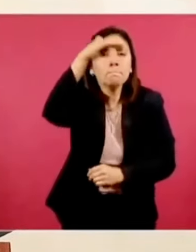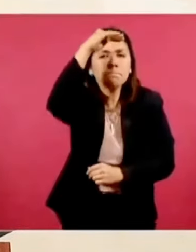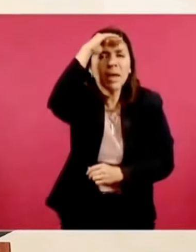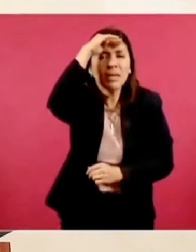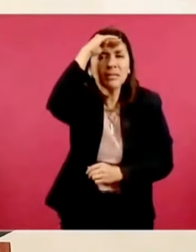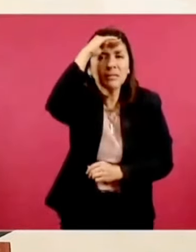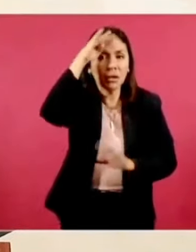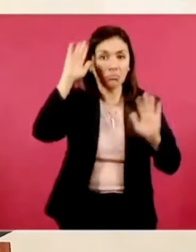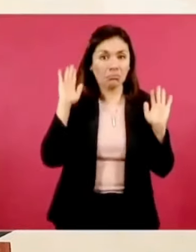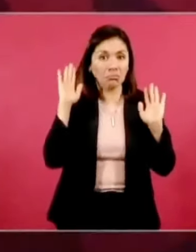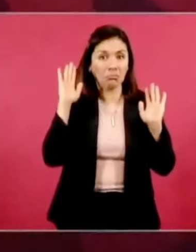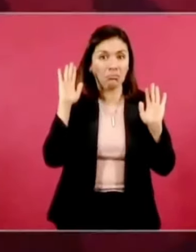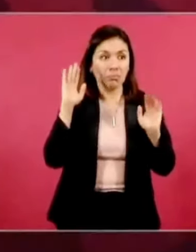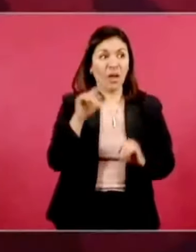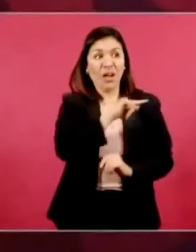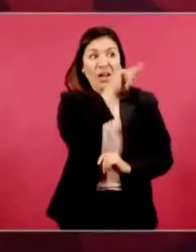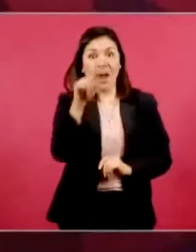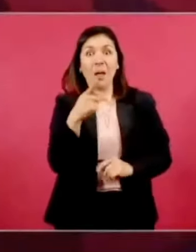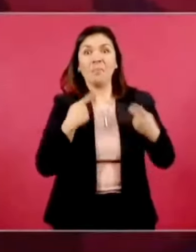Los perversos sí traman.